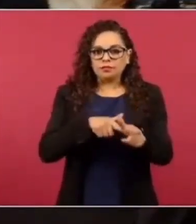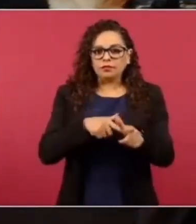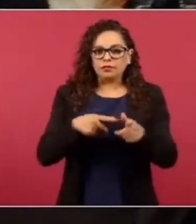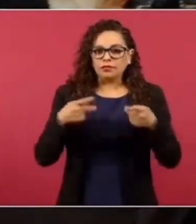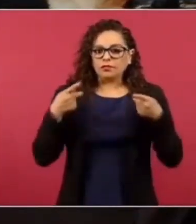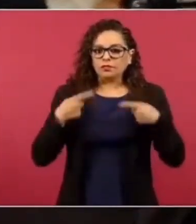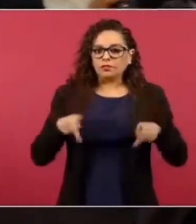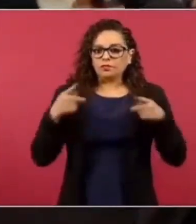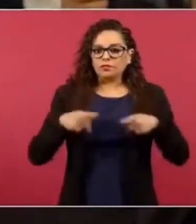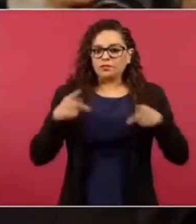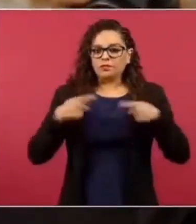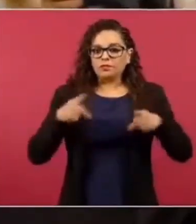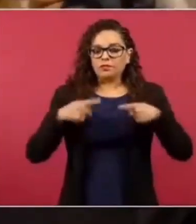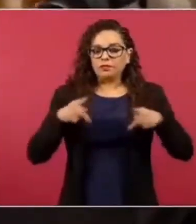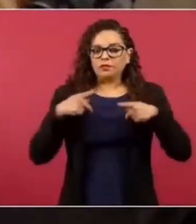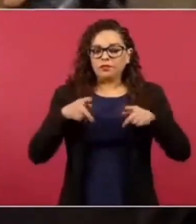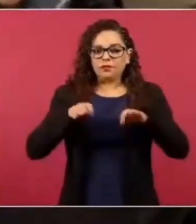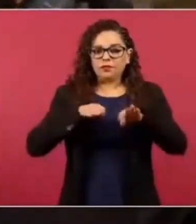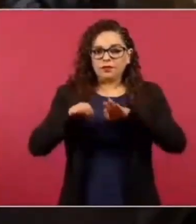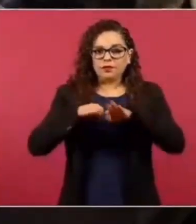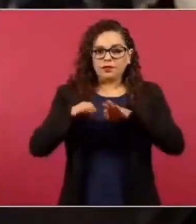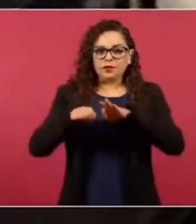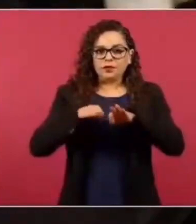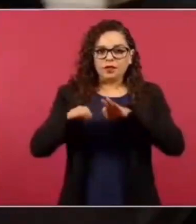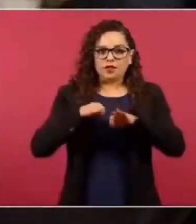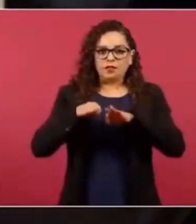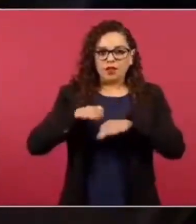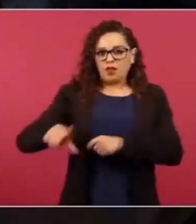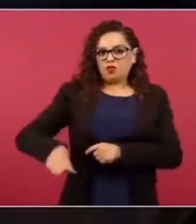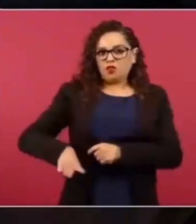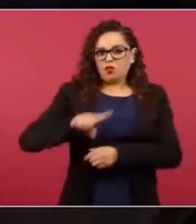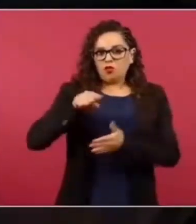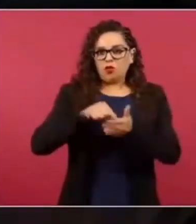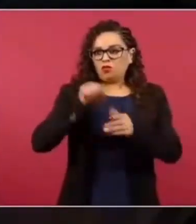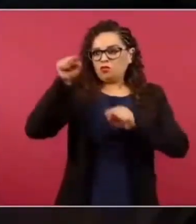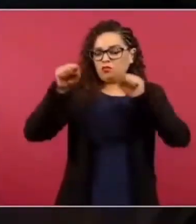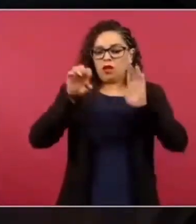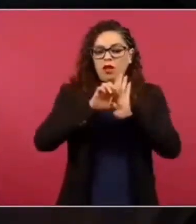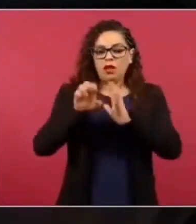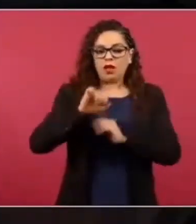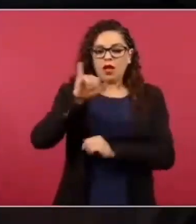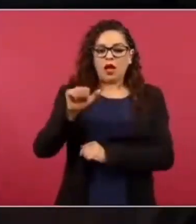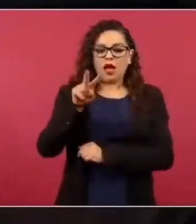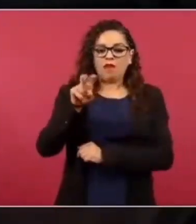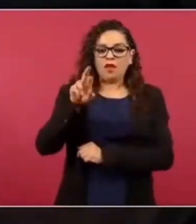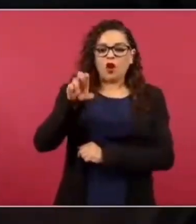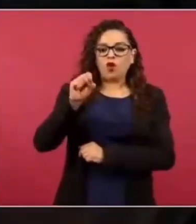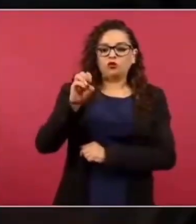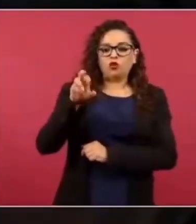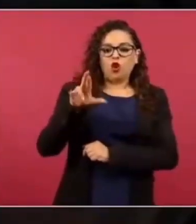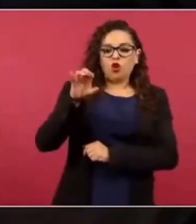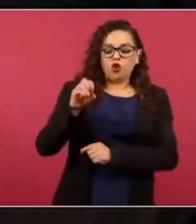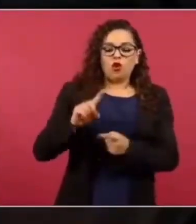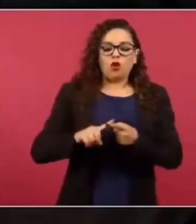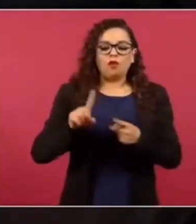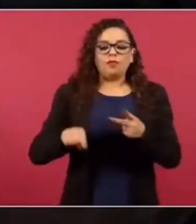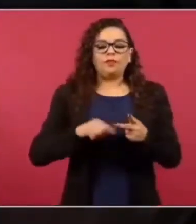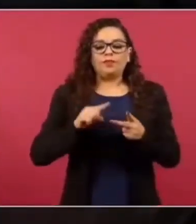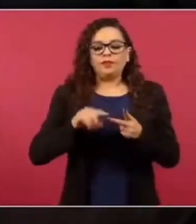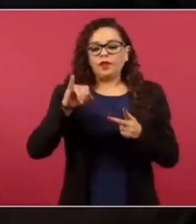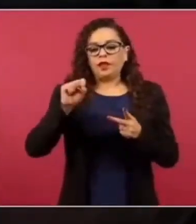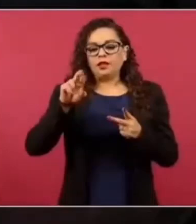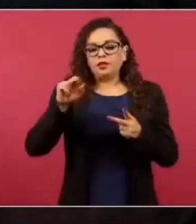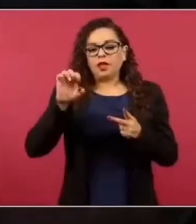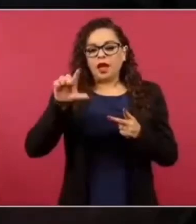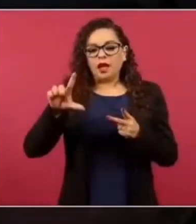actualmente están en algunos puestos en diferentes puntos. Por ejemplo, menciona el caso de Javier Osorio Ballesteros y también el caso de